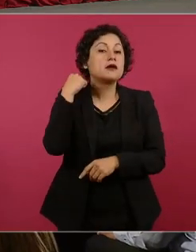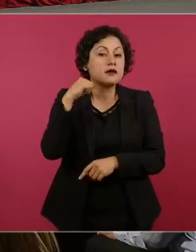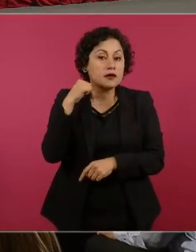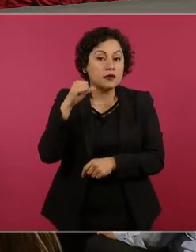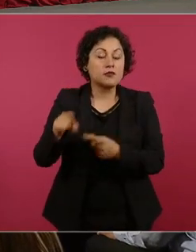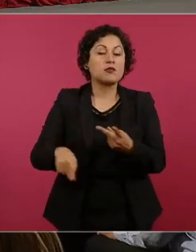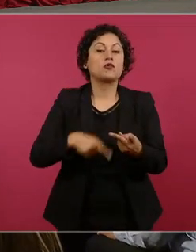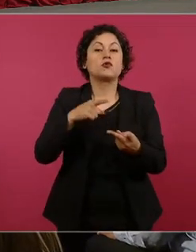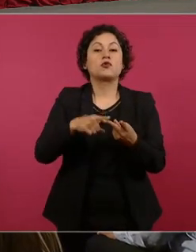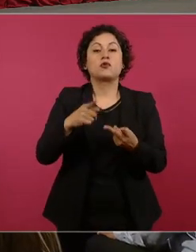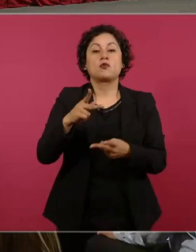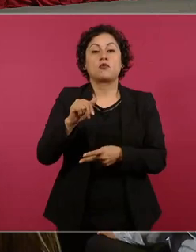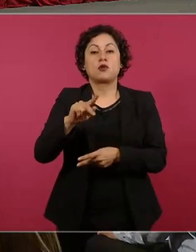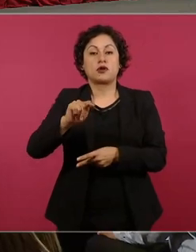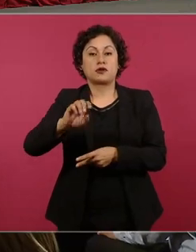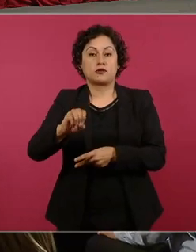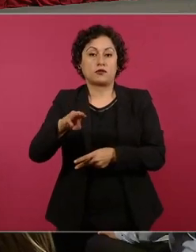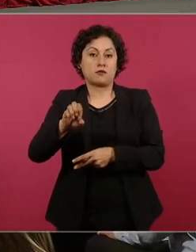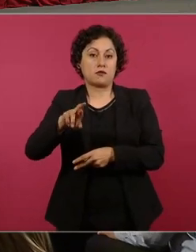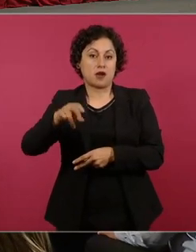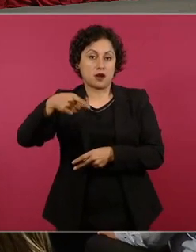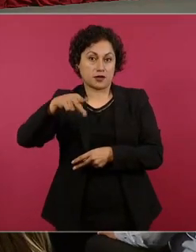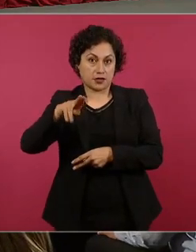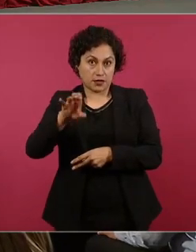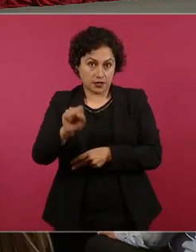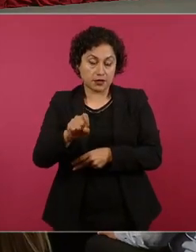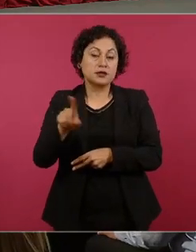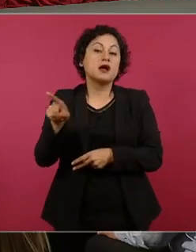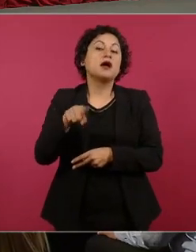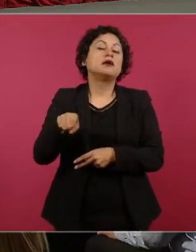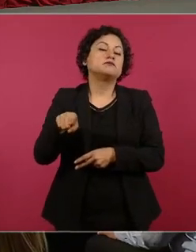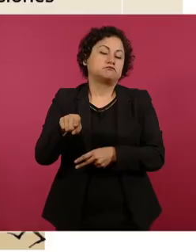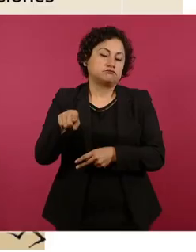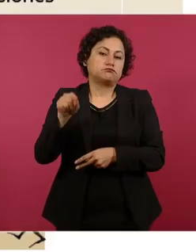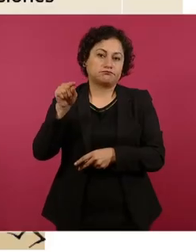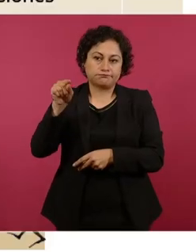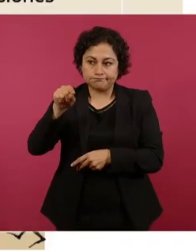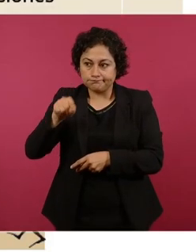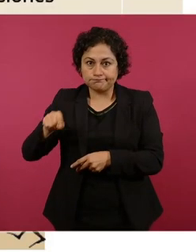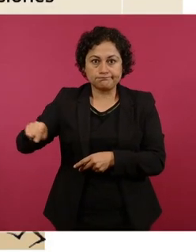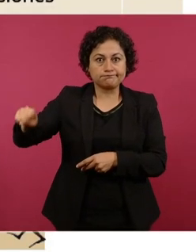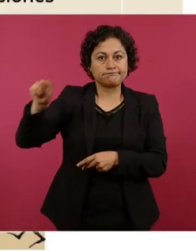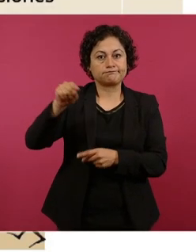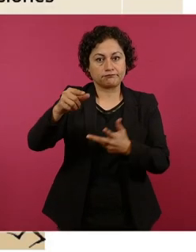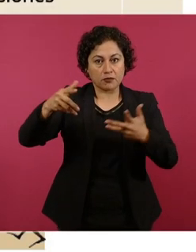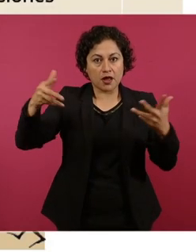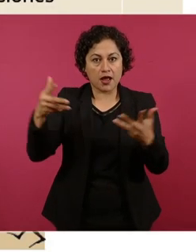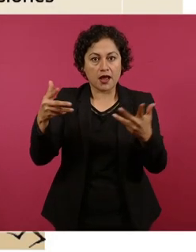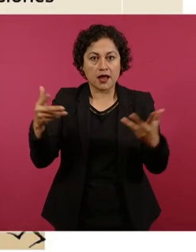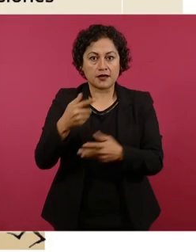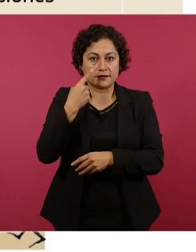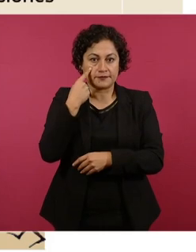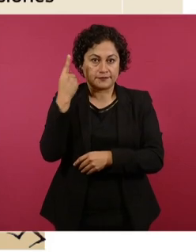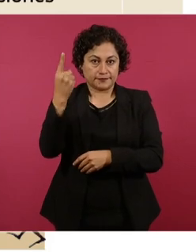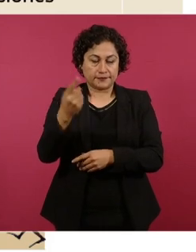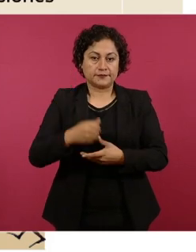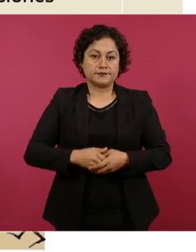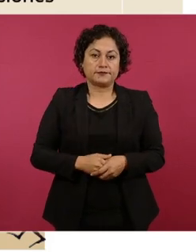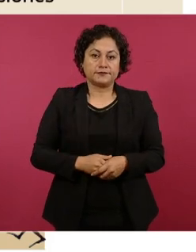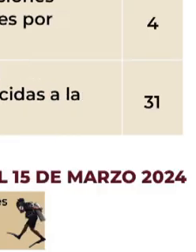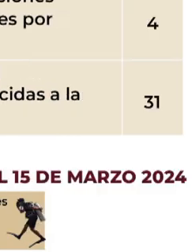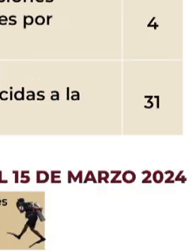Marqués, todas las intervenciones que se han llevado ahí a cabo. En embarcaciones con personas desaparecidas